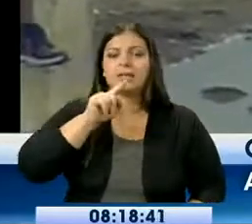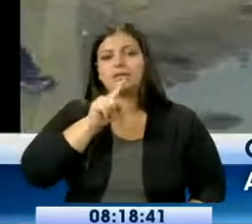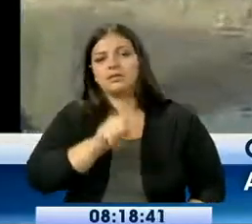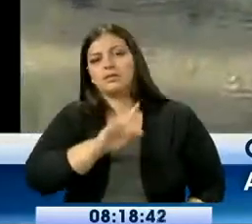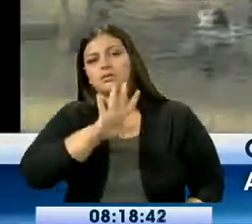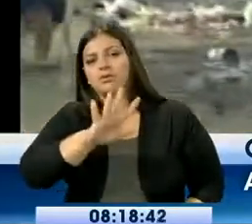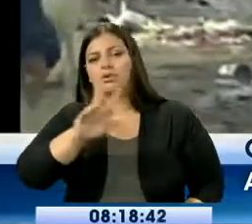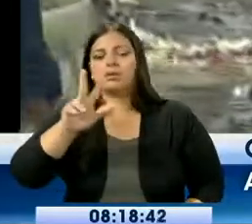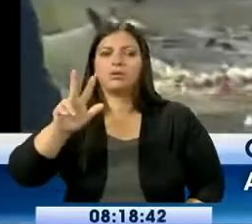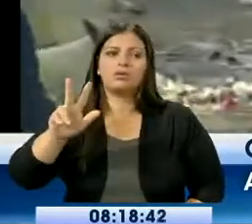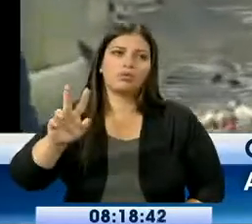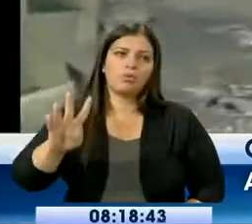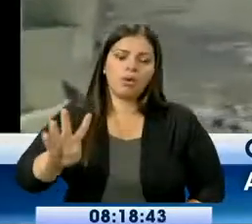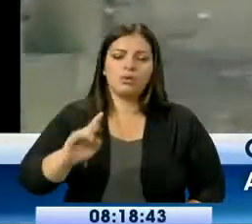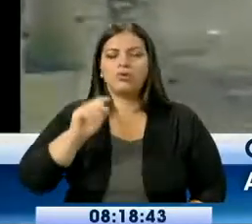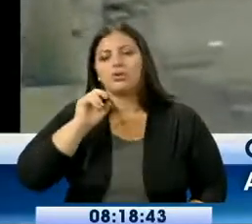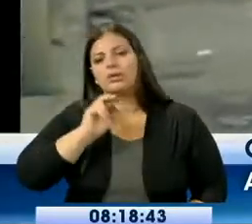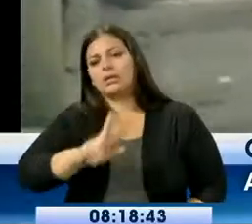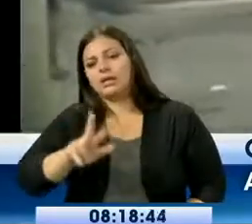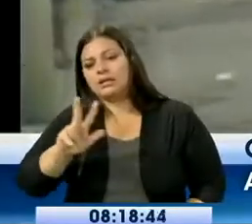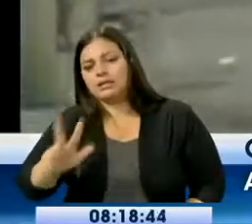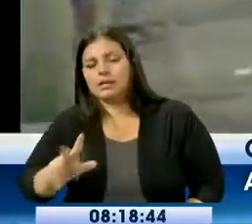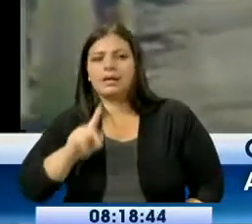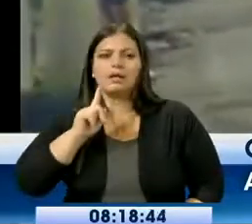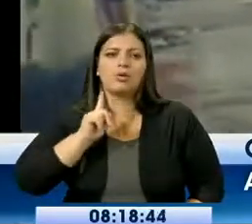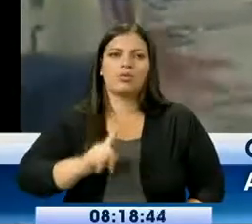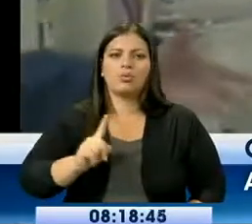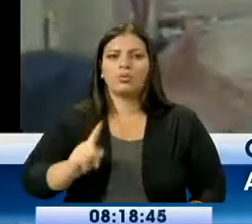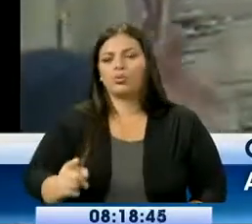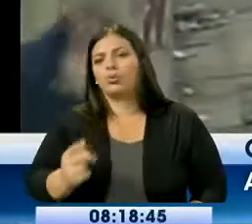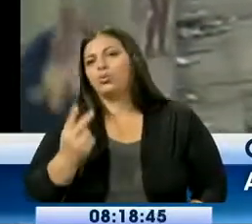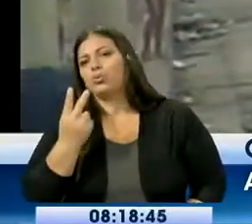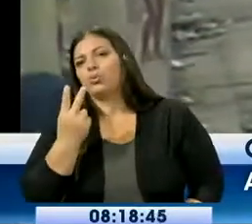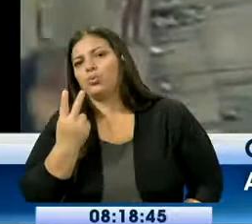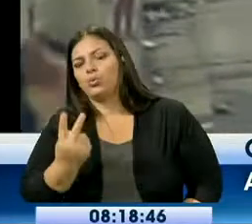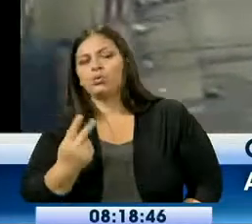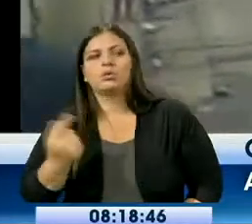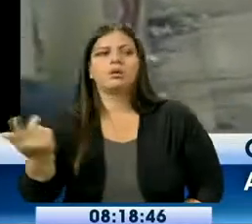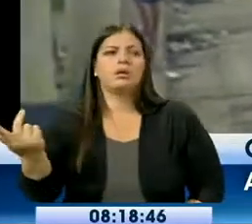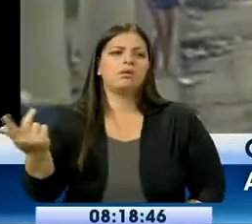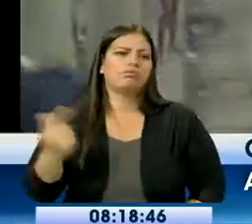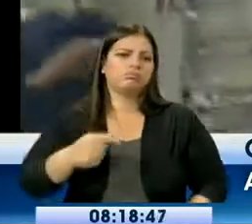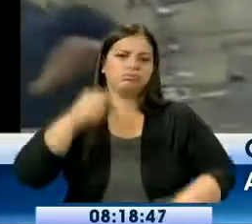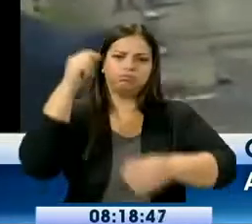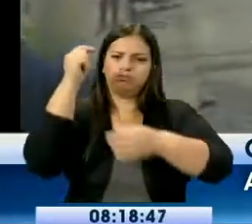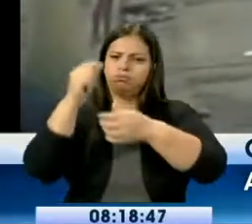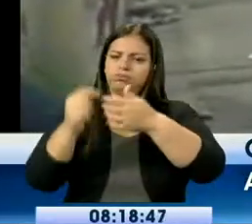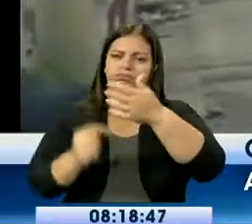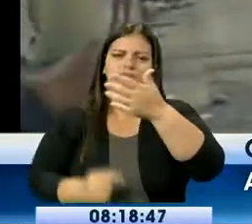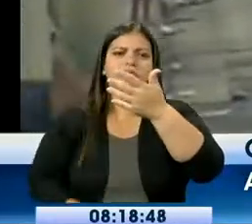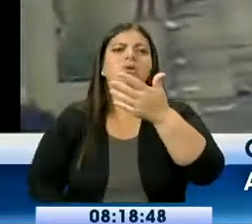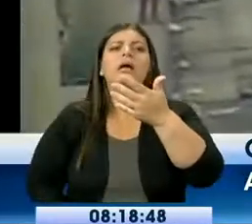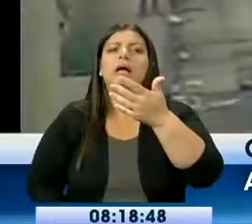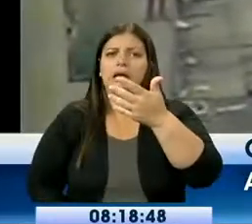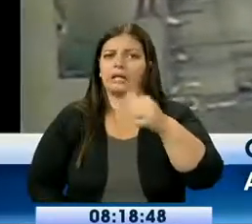Sin número de líneas que hay aquí. 112. Y no creo que no puedan ellos hacer una recolecta por lo menos.